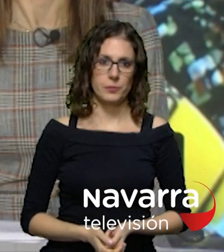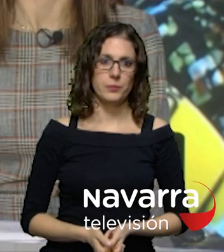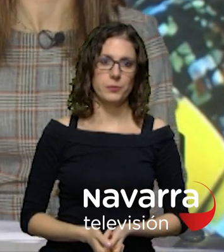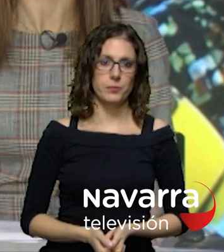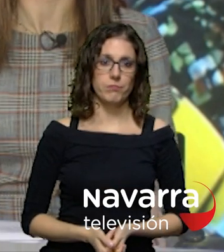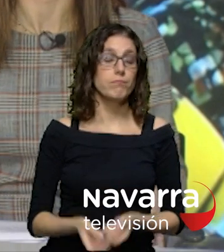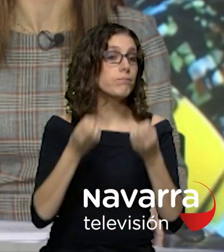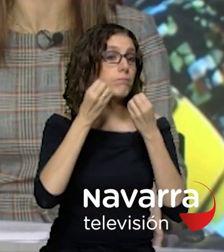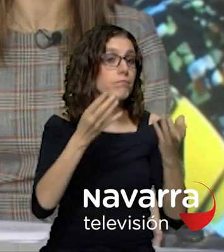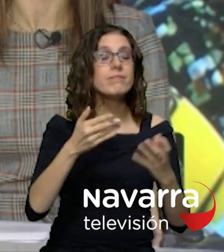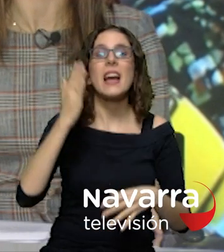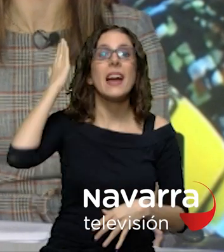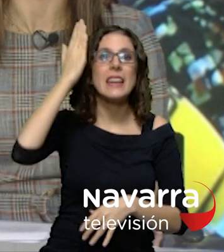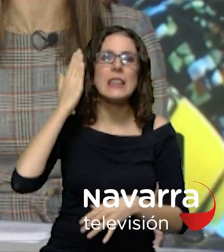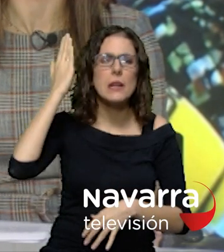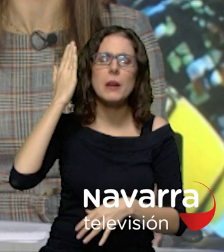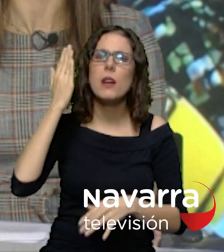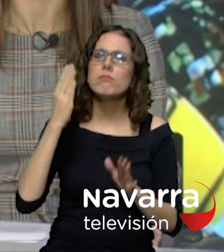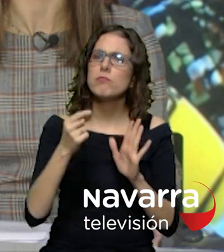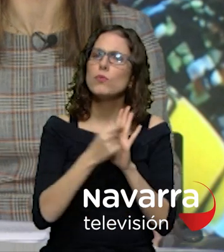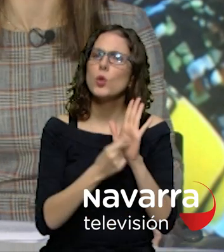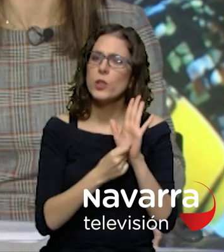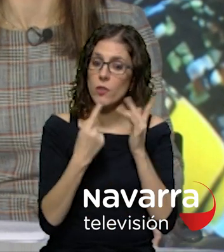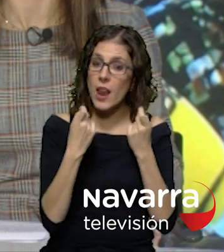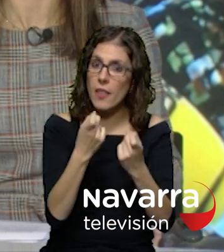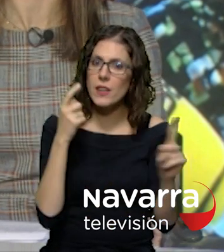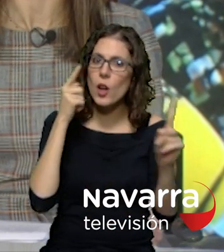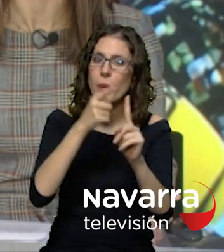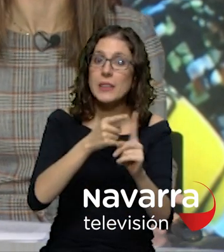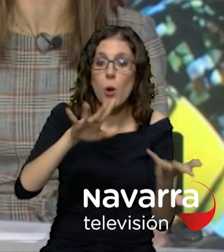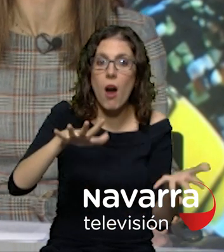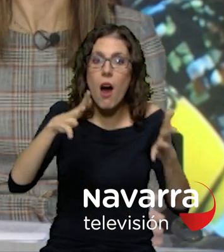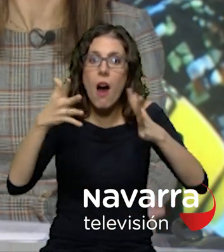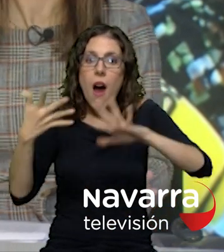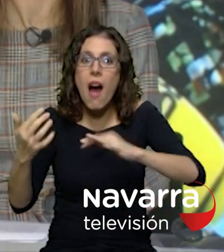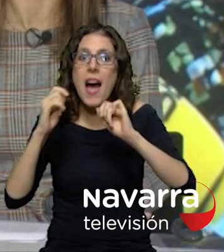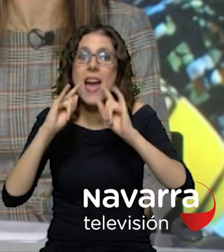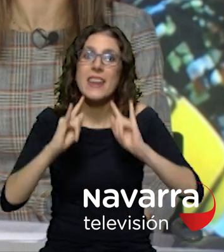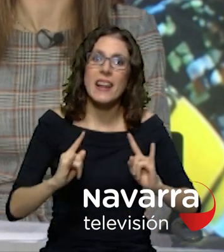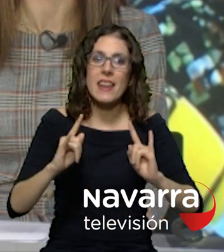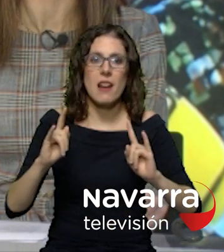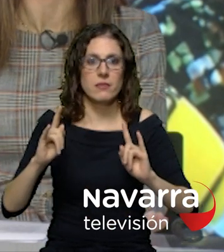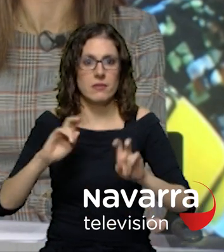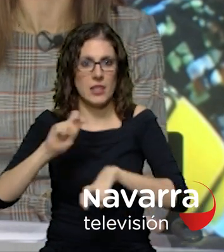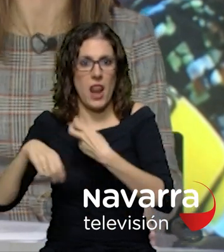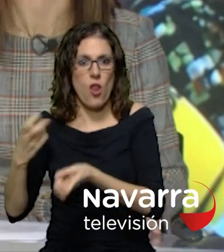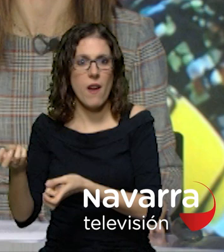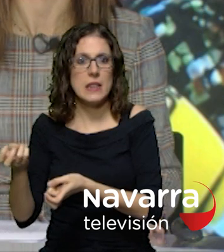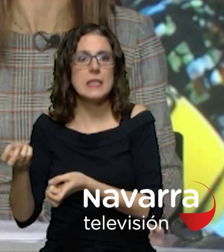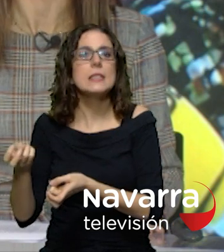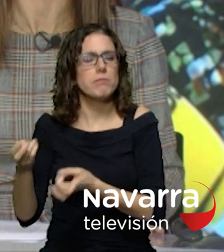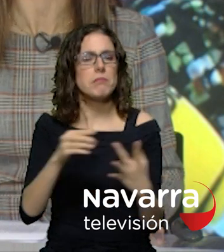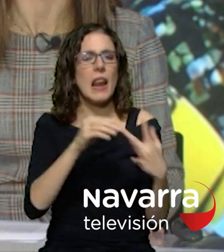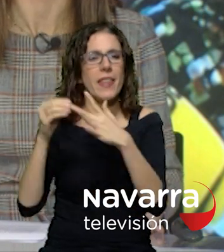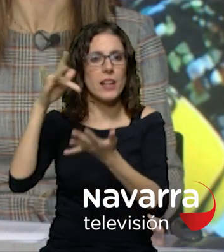bueno navarra reúne las condiciones necesarias para liderar la transición energética a nivel mundial no lo decimos nosotros lo dice manuel torres presidente